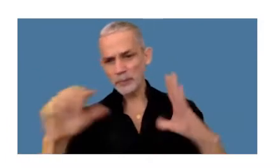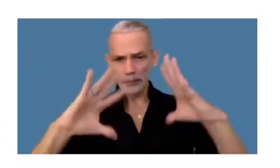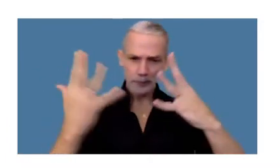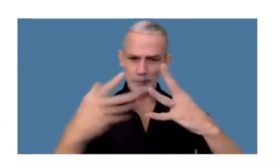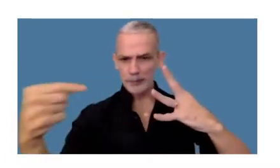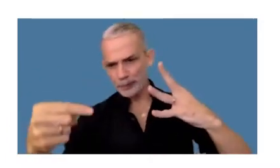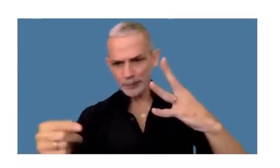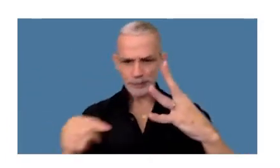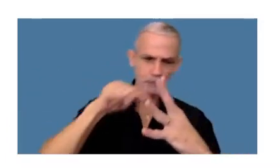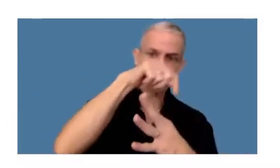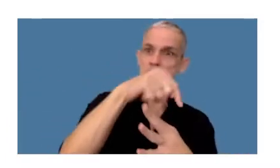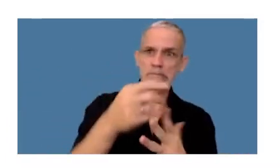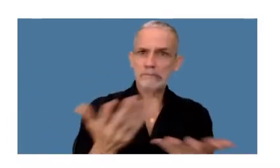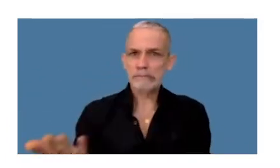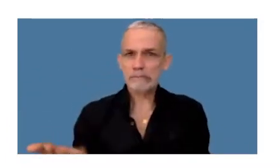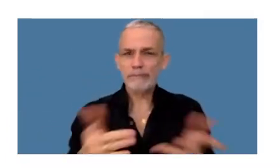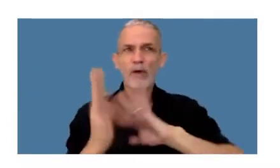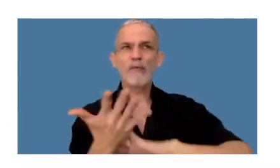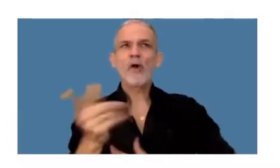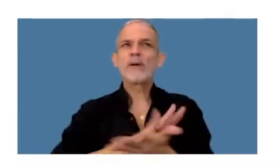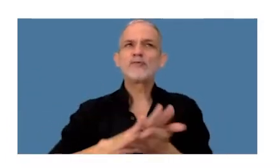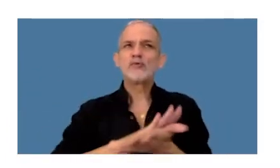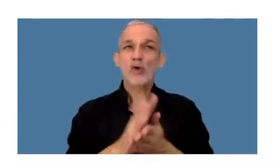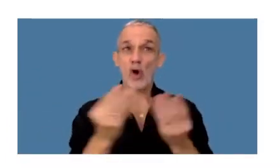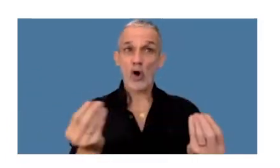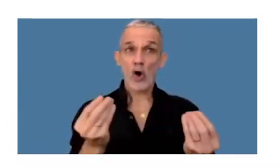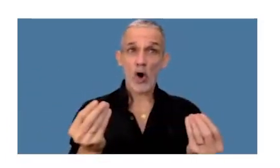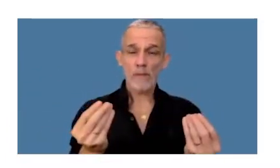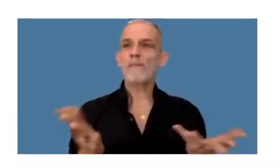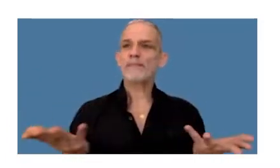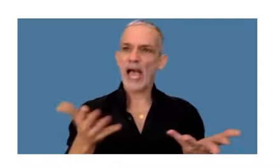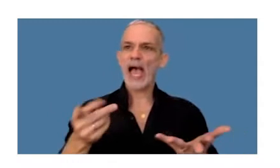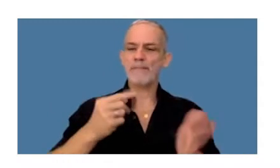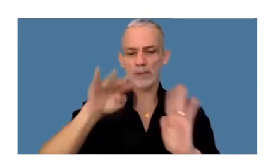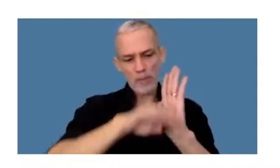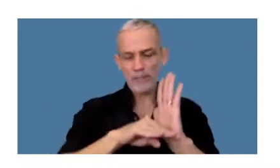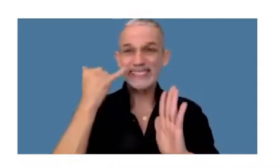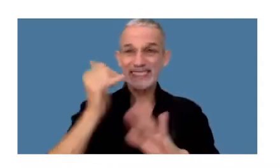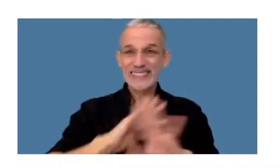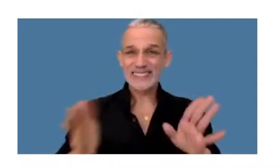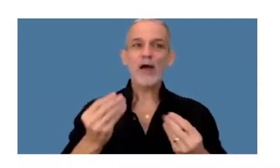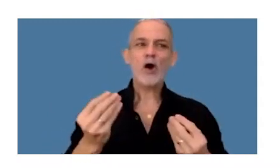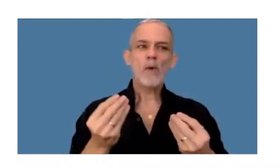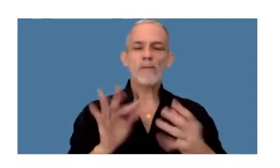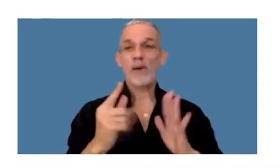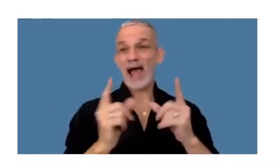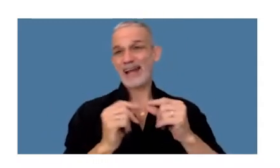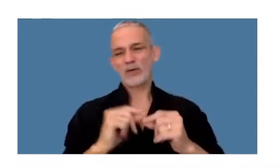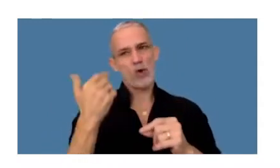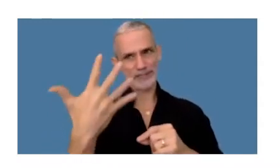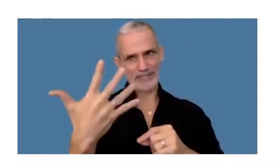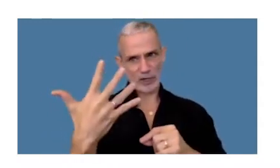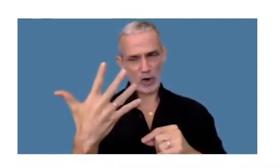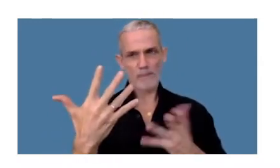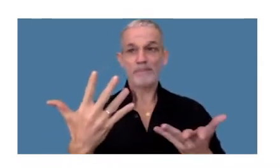en este escenario una forma de resolverlo ha postulado la doctrina sería por medio del artículo 5